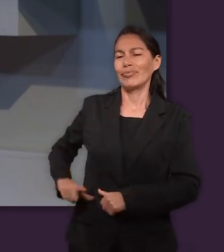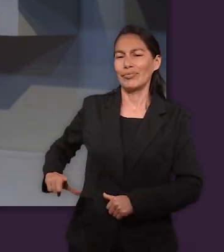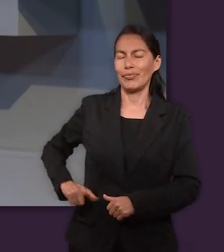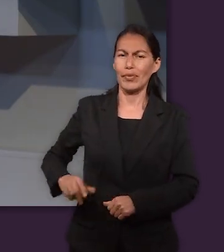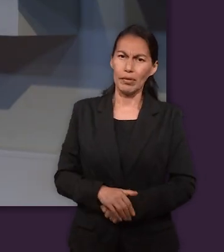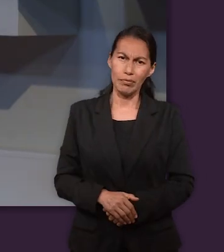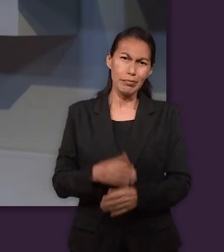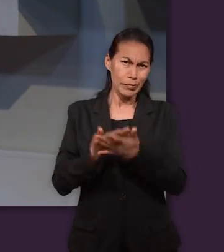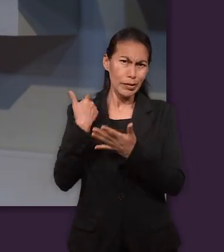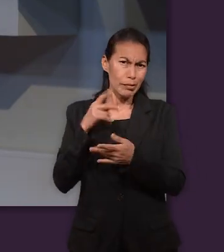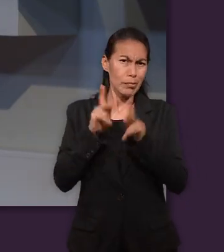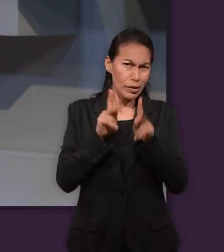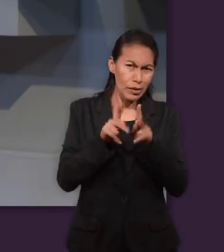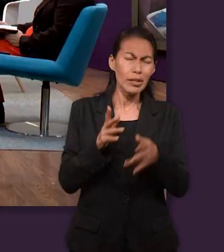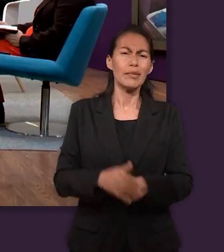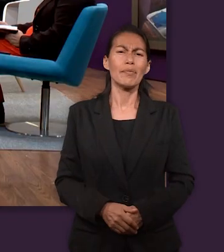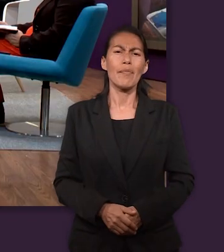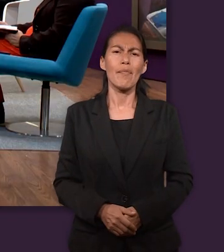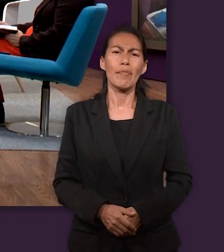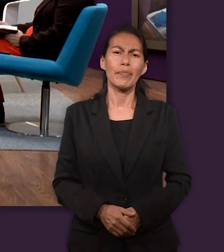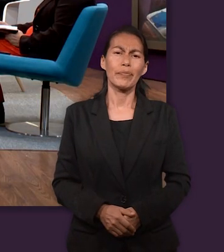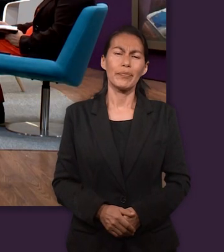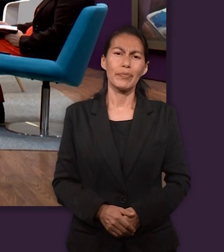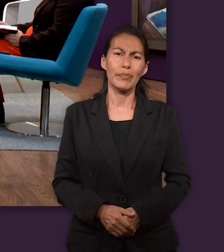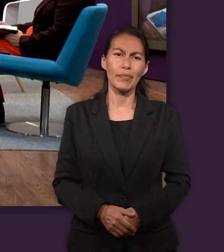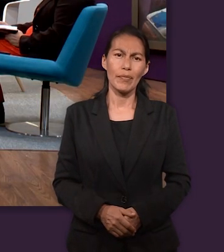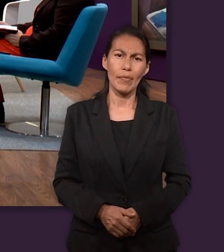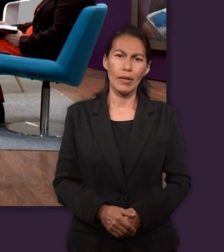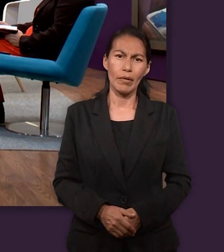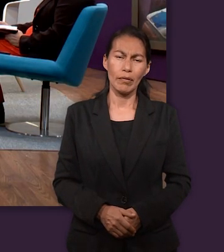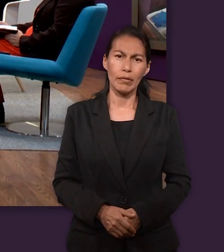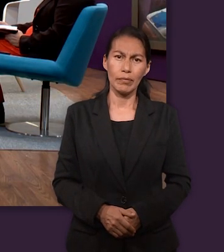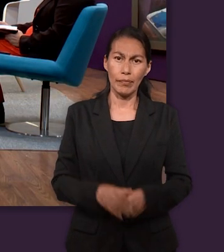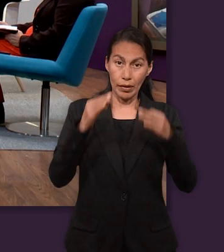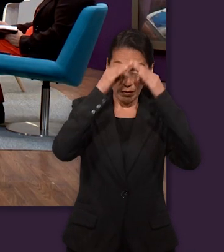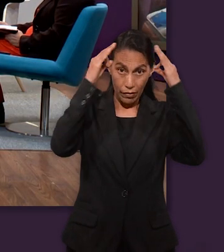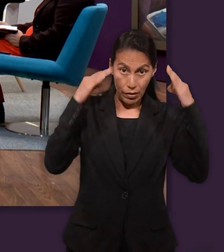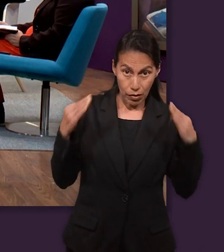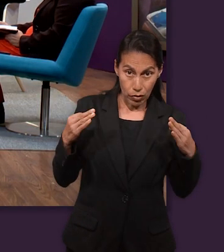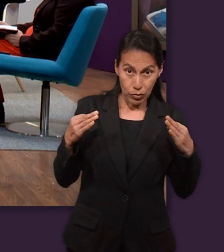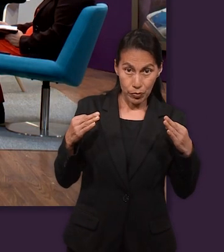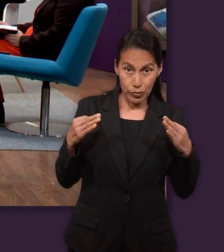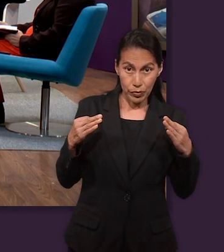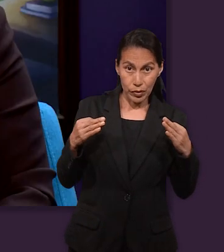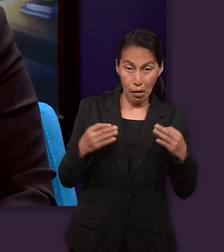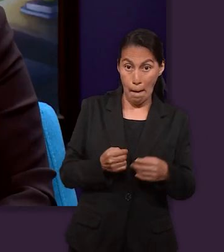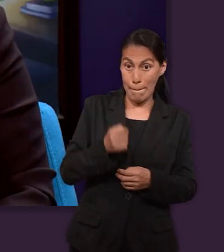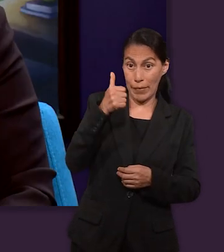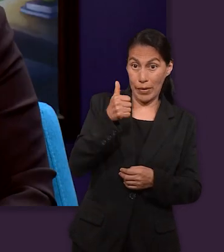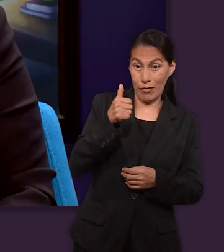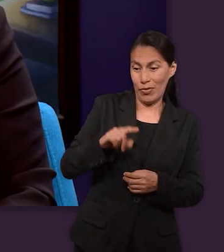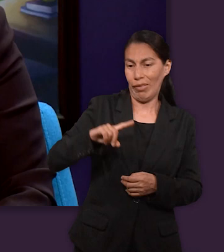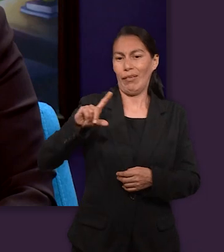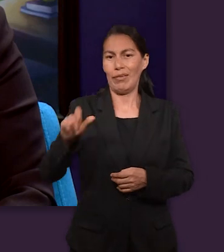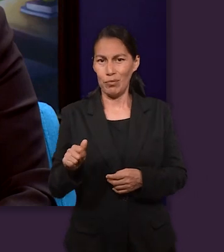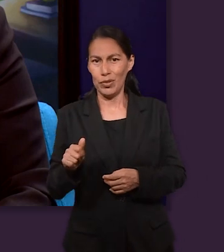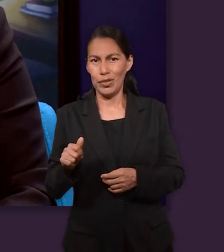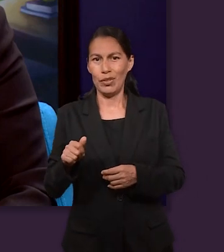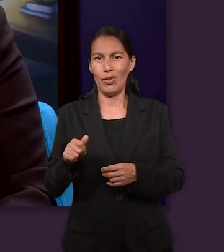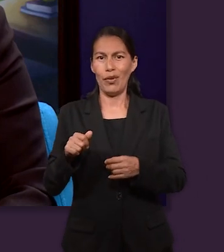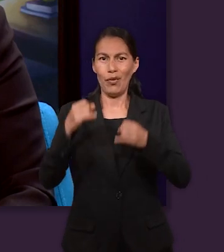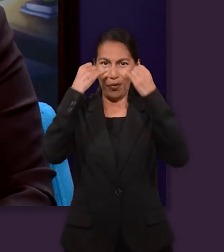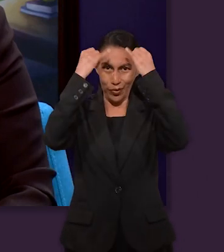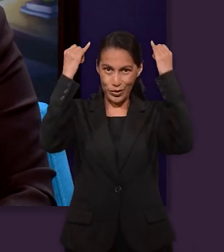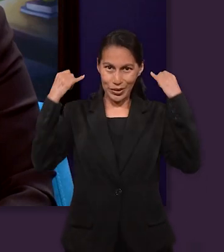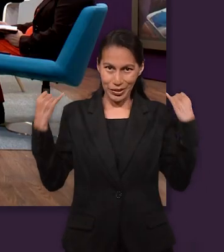gloria. Dios es lo que habíamos estado platicando en lecciones pasadas. Gracias a eso es que el faraón lo pone como segundo